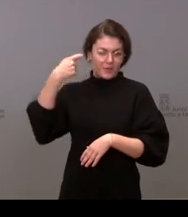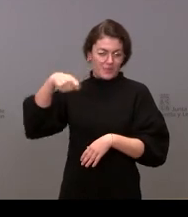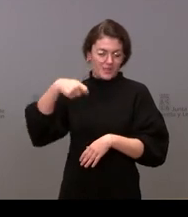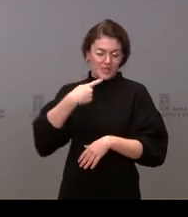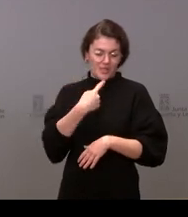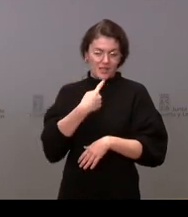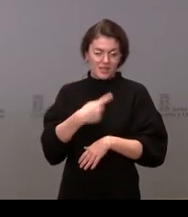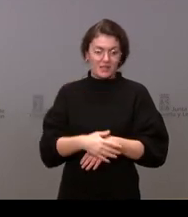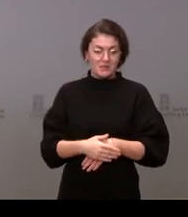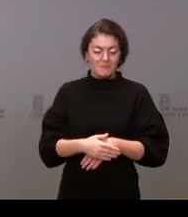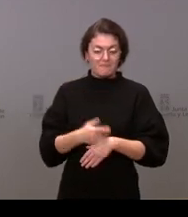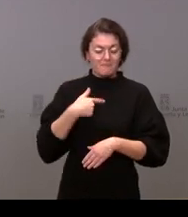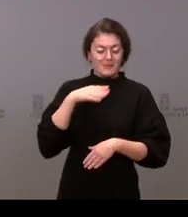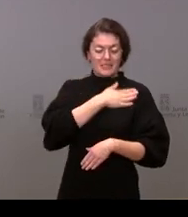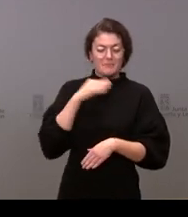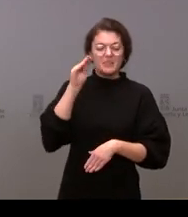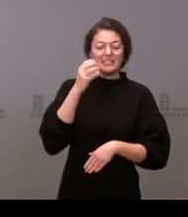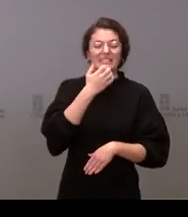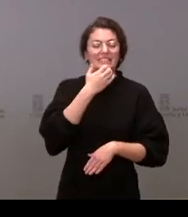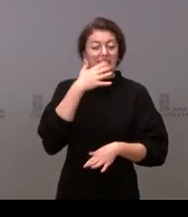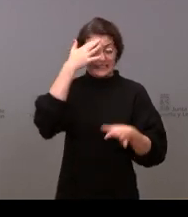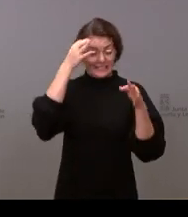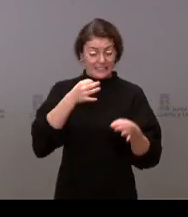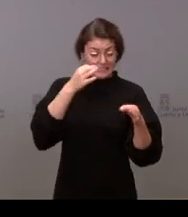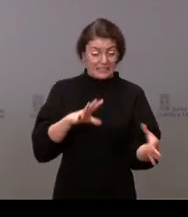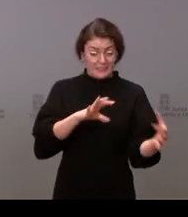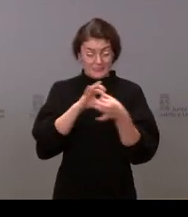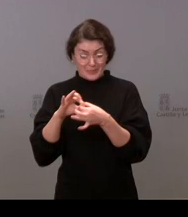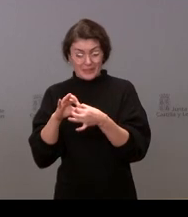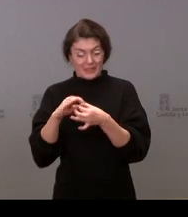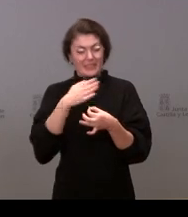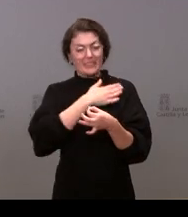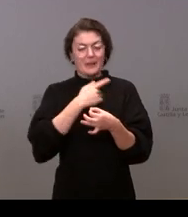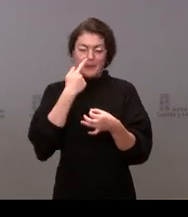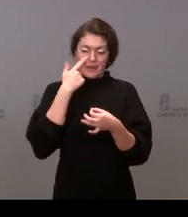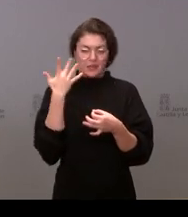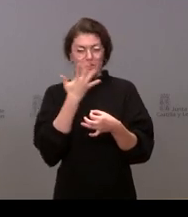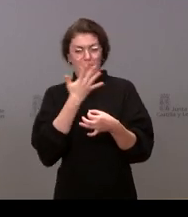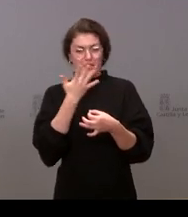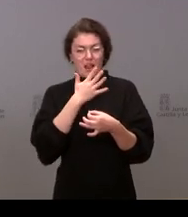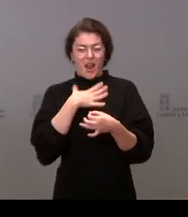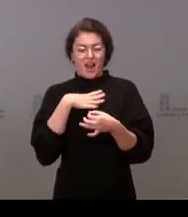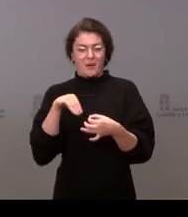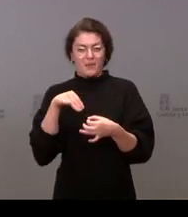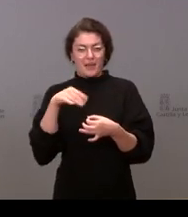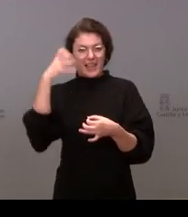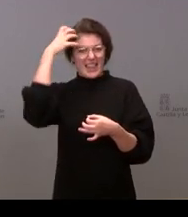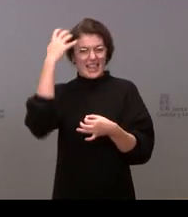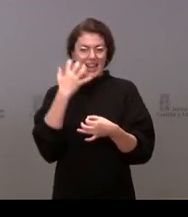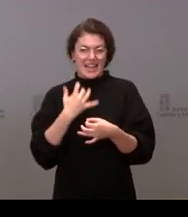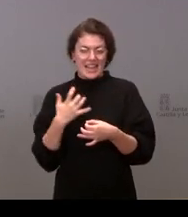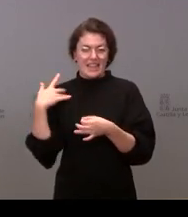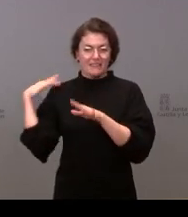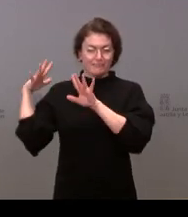atendiendo a ese sentido común podemos empezar a sospechar que se va a recomendar la suspensión de las cabalgatas de Reyes y